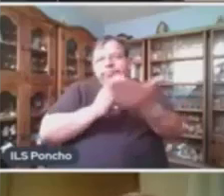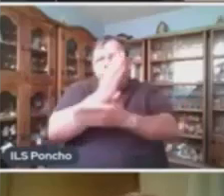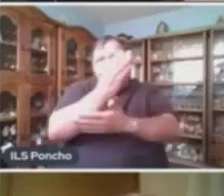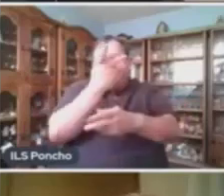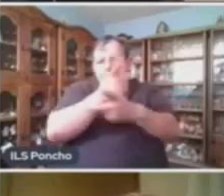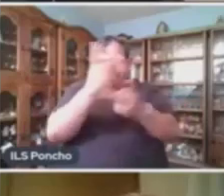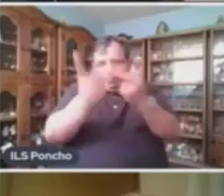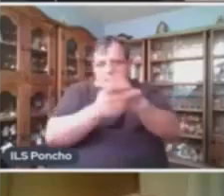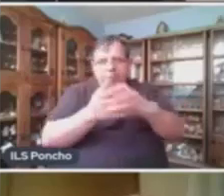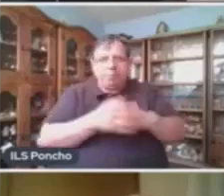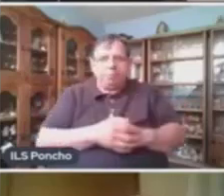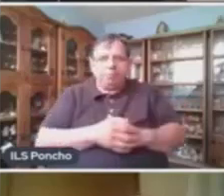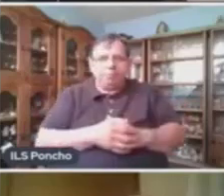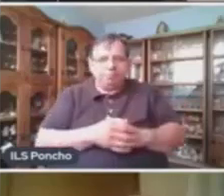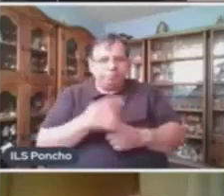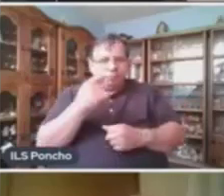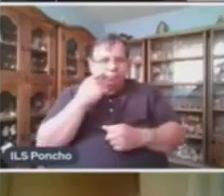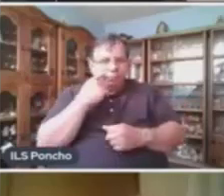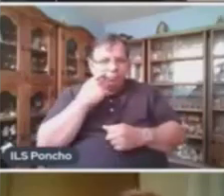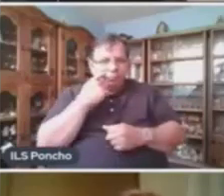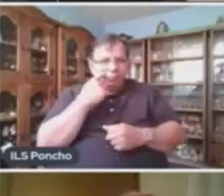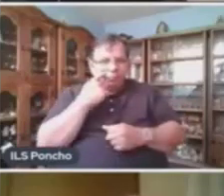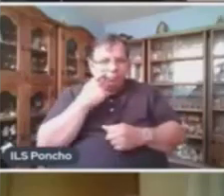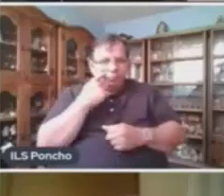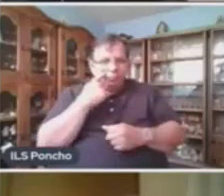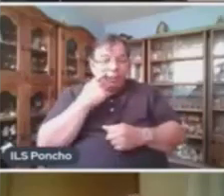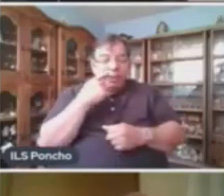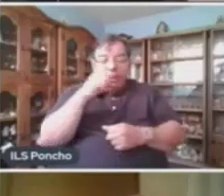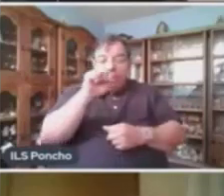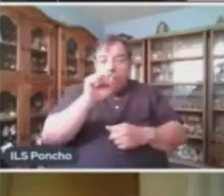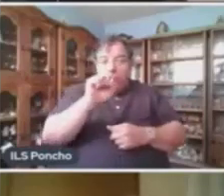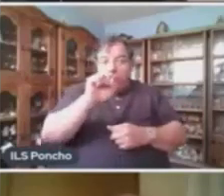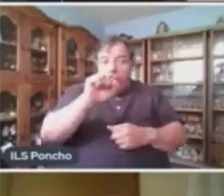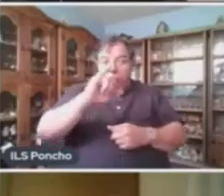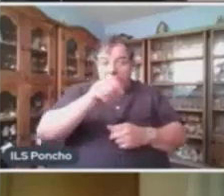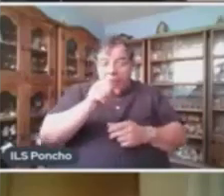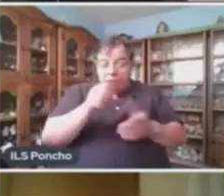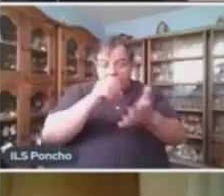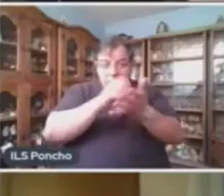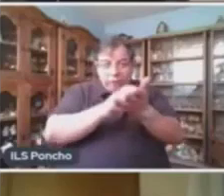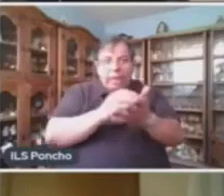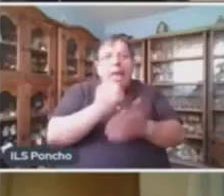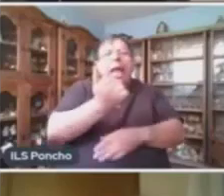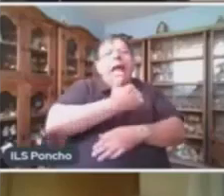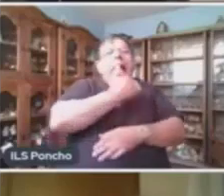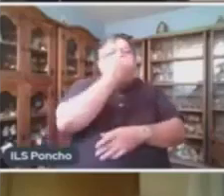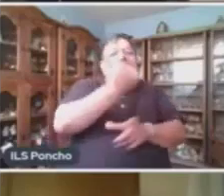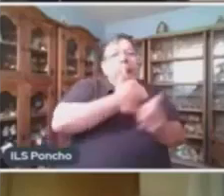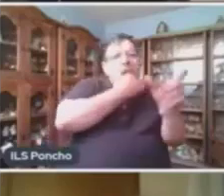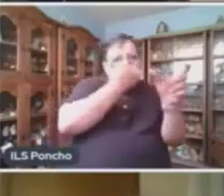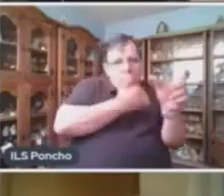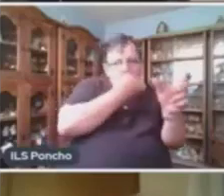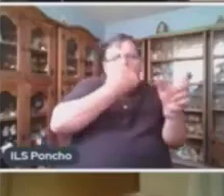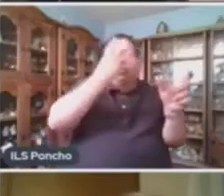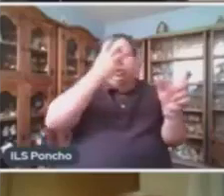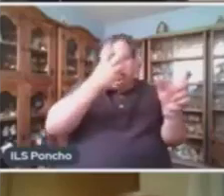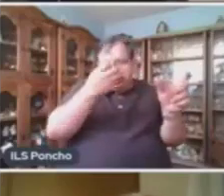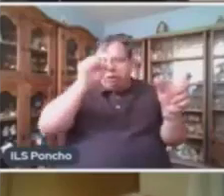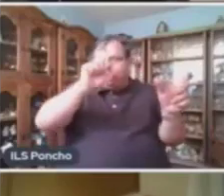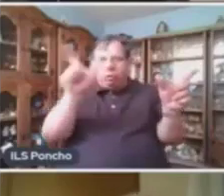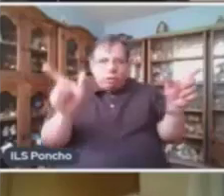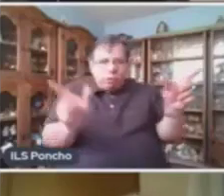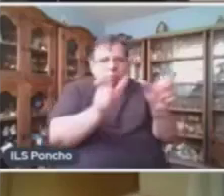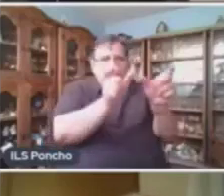este caso Si observan El sujeto es mucho más grande Los alumnos de tercero de secundaria Pero el